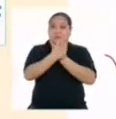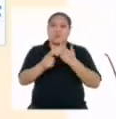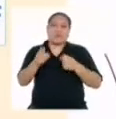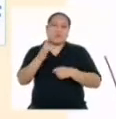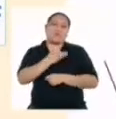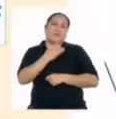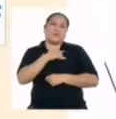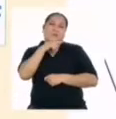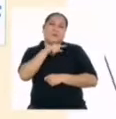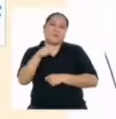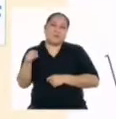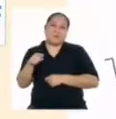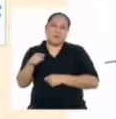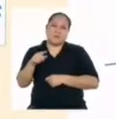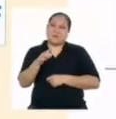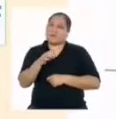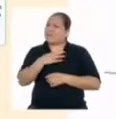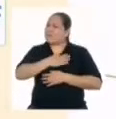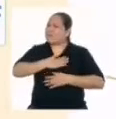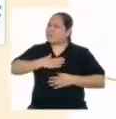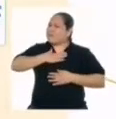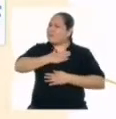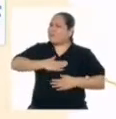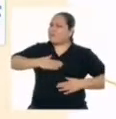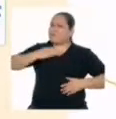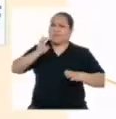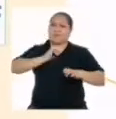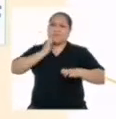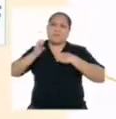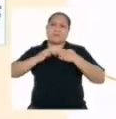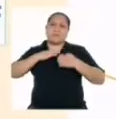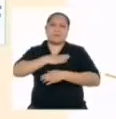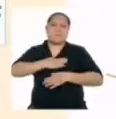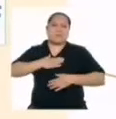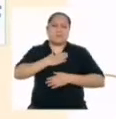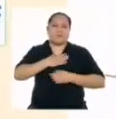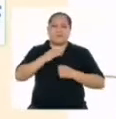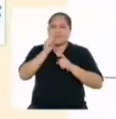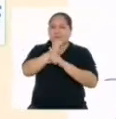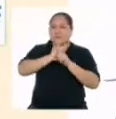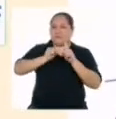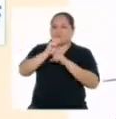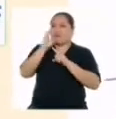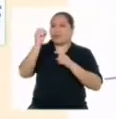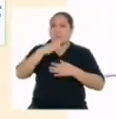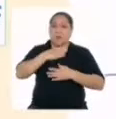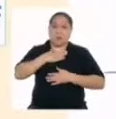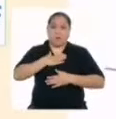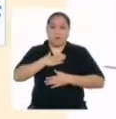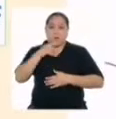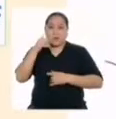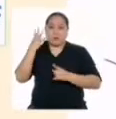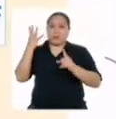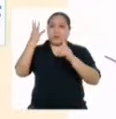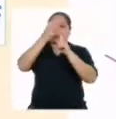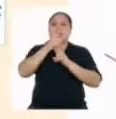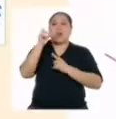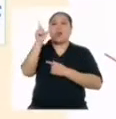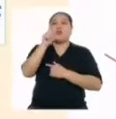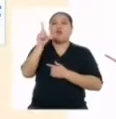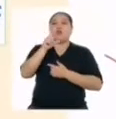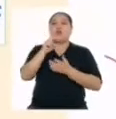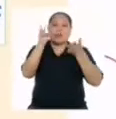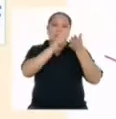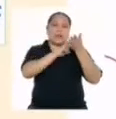¿Siento que con ellas logro bienestar emocional, social y o físico? Por ello, para lograrlo, el lunes